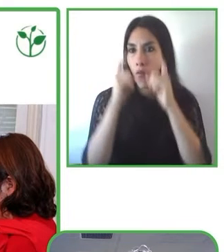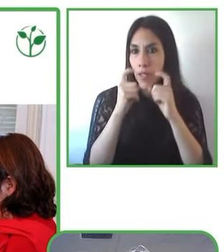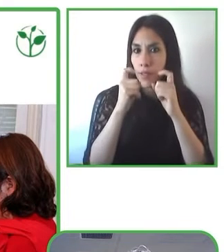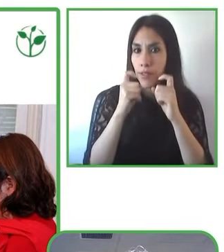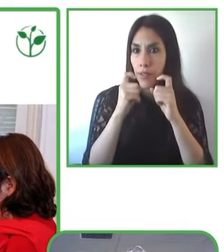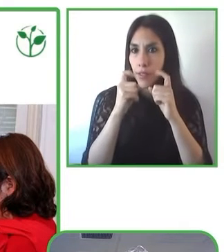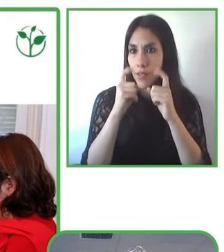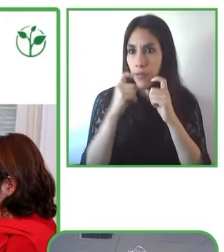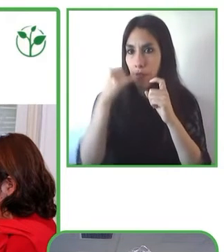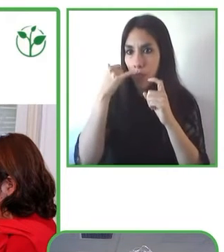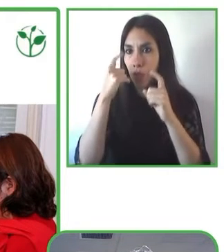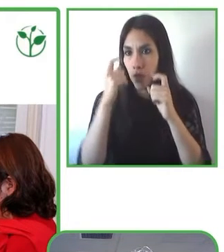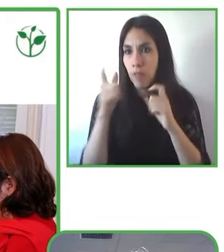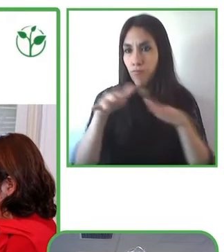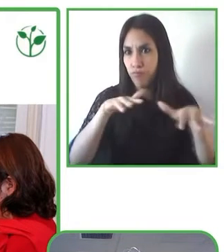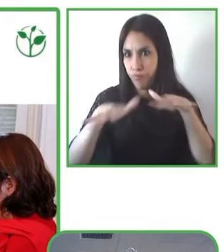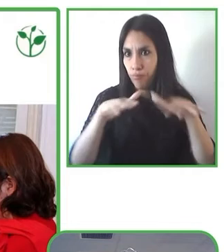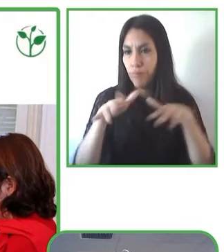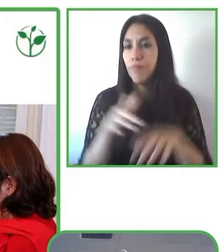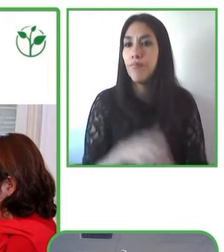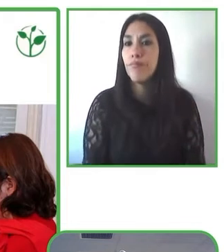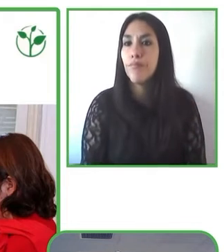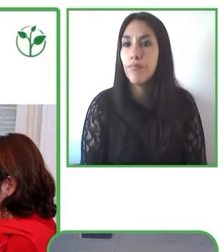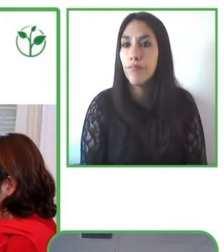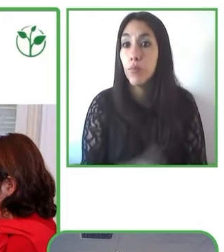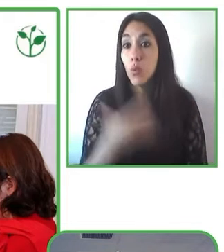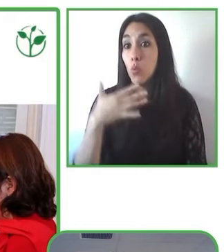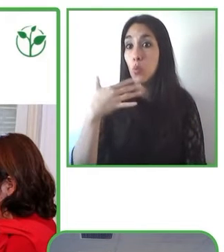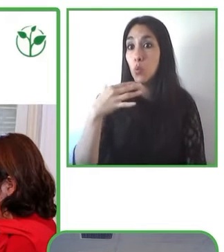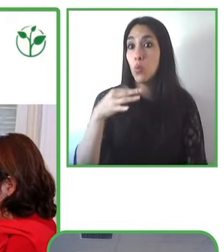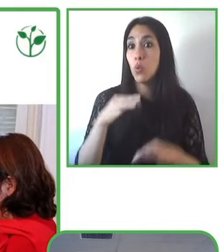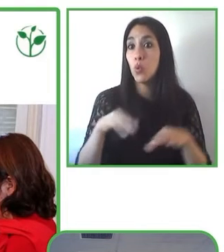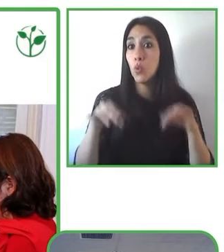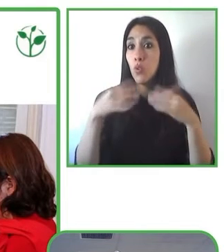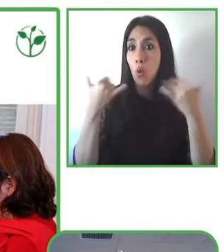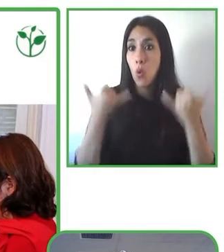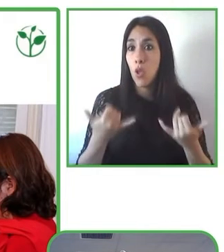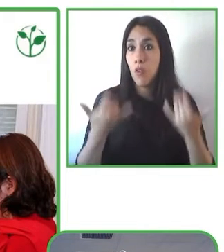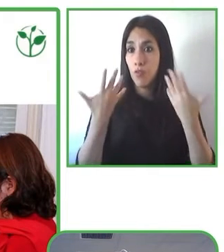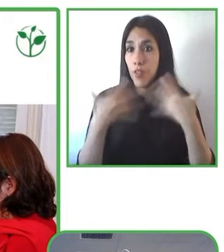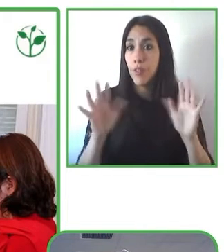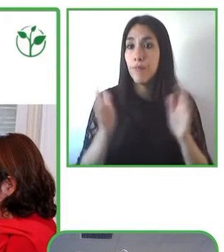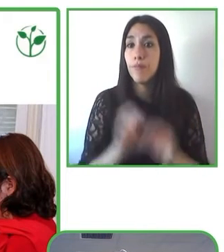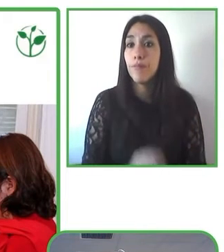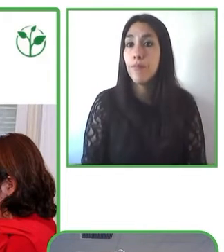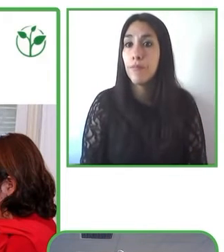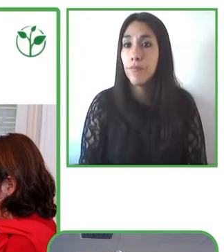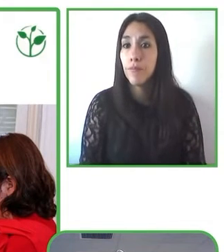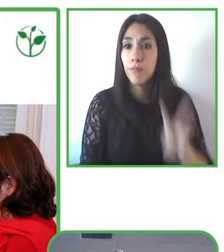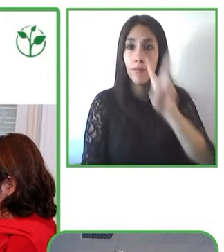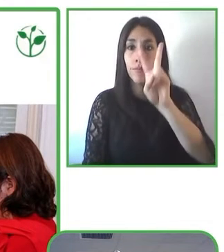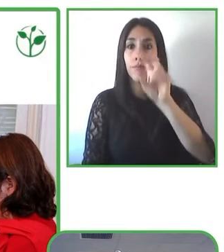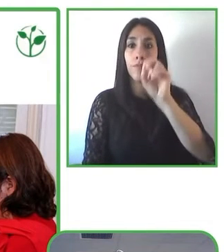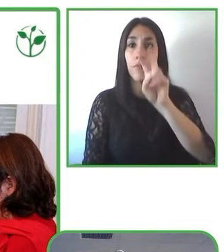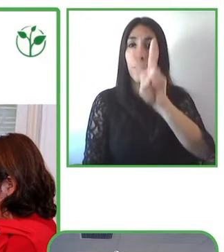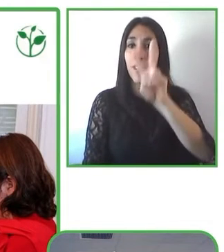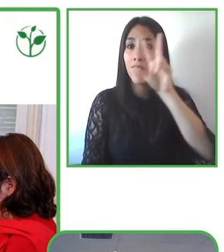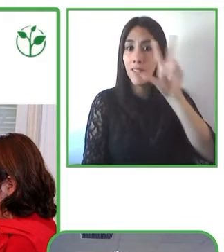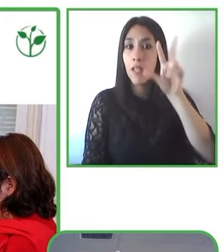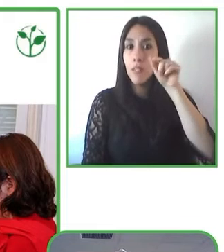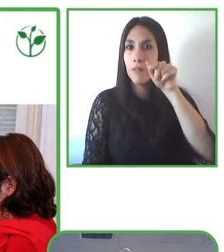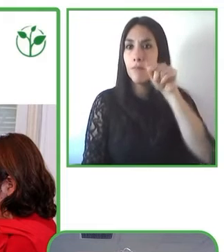Y durante 2023, tres cursos. Diseño universal de aprendizaje para profesores y profesoras que estén preparados para